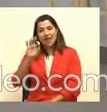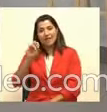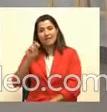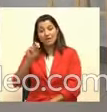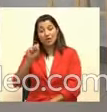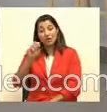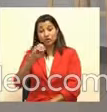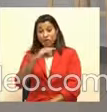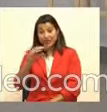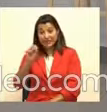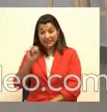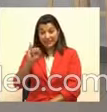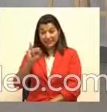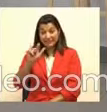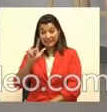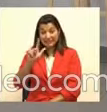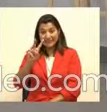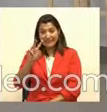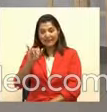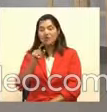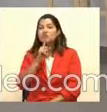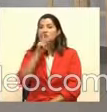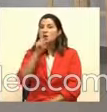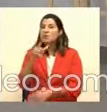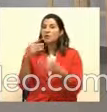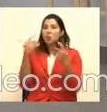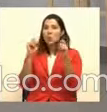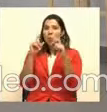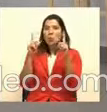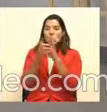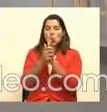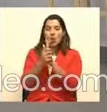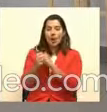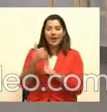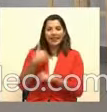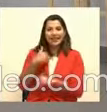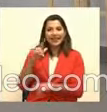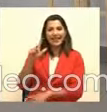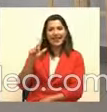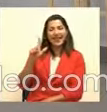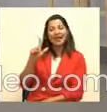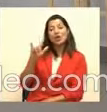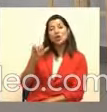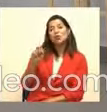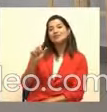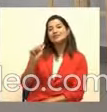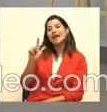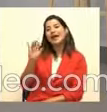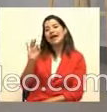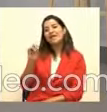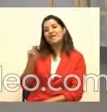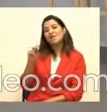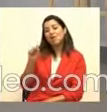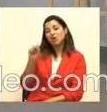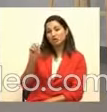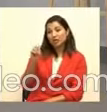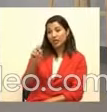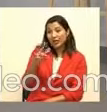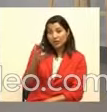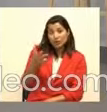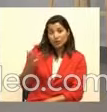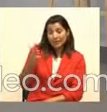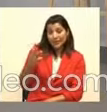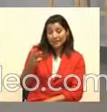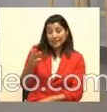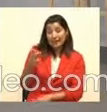verdad es que es impresionante el talento de Luis Alfonso y el talento de estos muchachos con los que hemos compartido hasta este